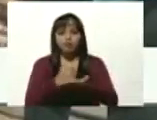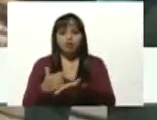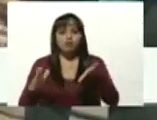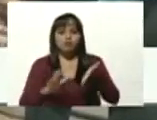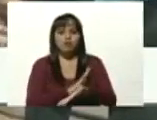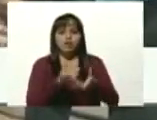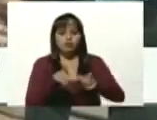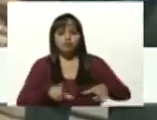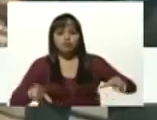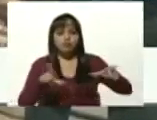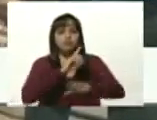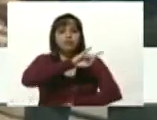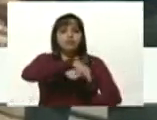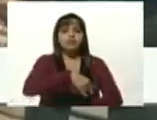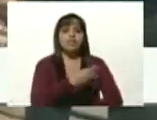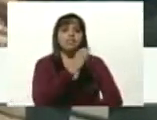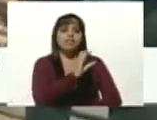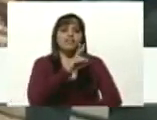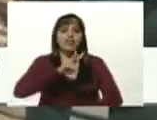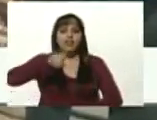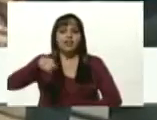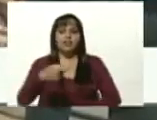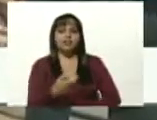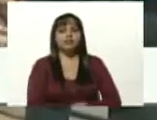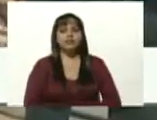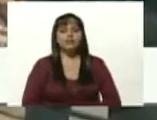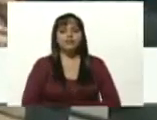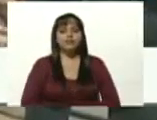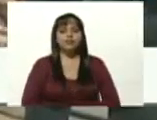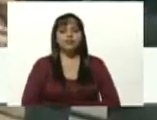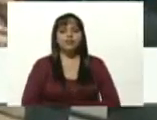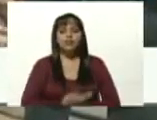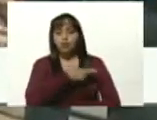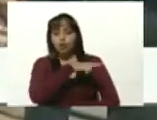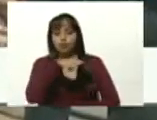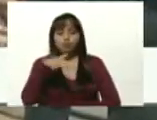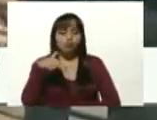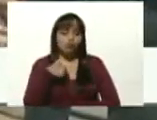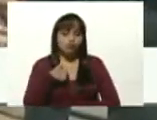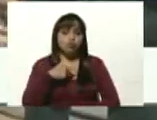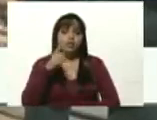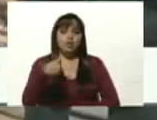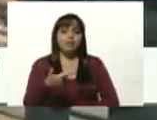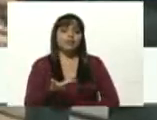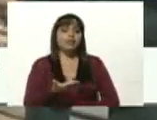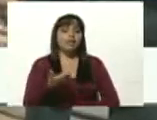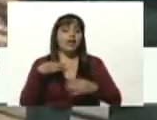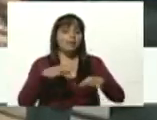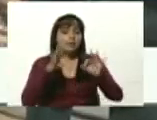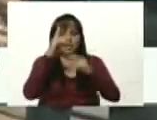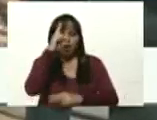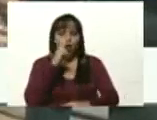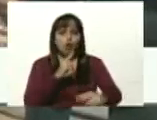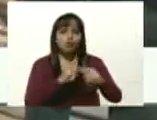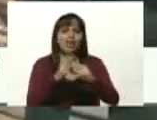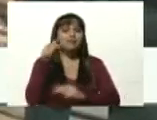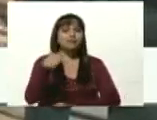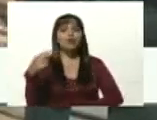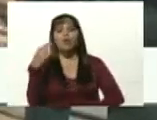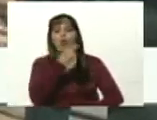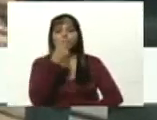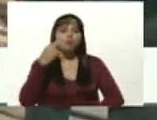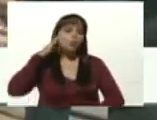aldea universitaria de CBG Bauxilum. Es para nosotros y para mí en especial un honor, este compromiso